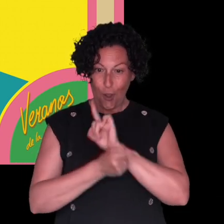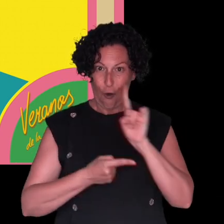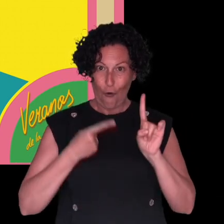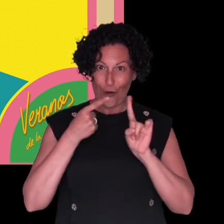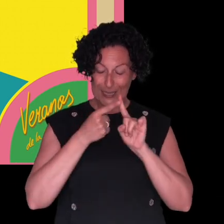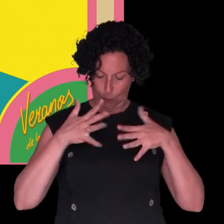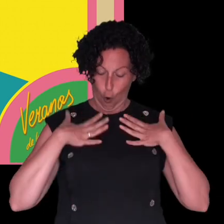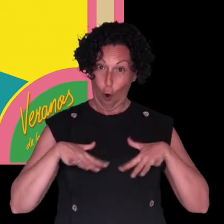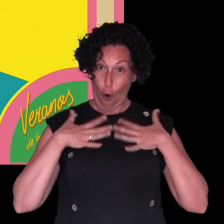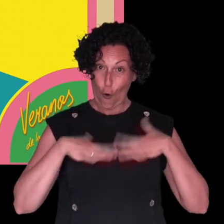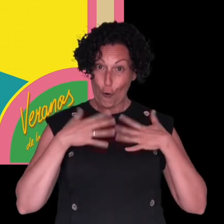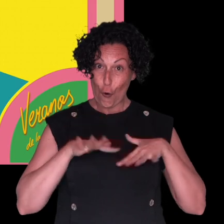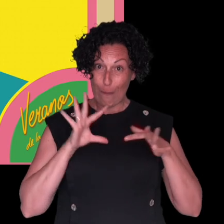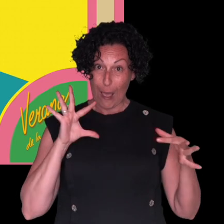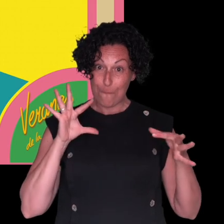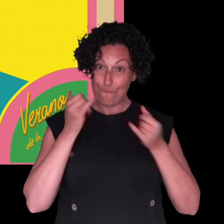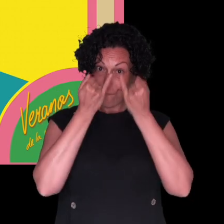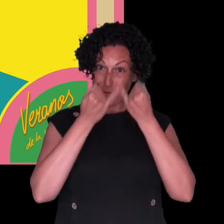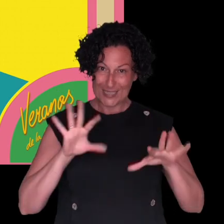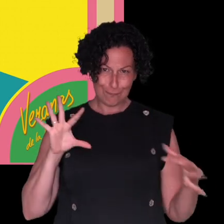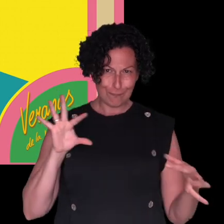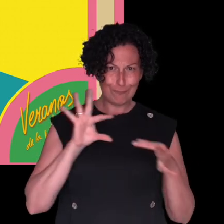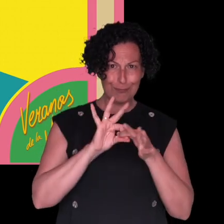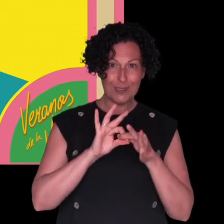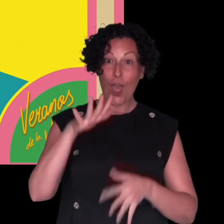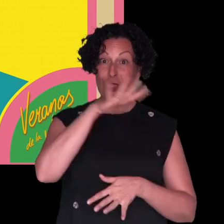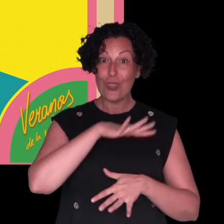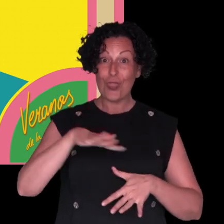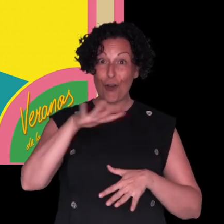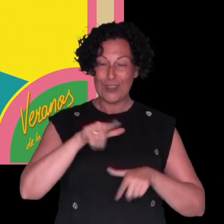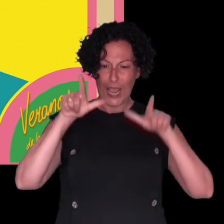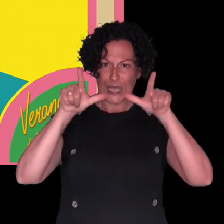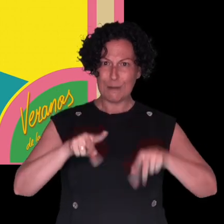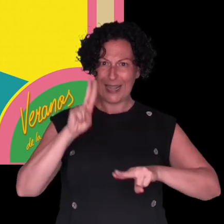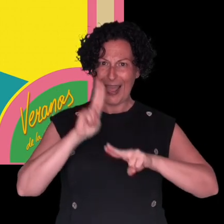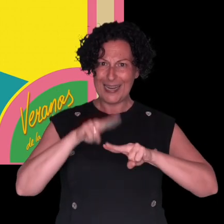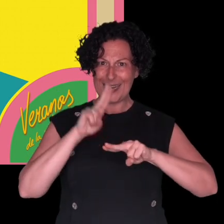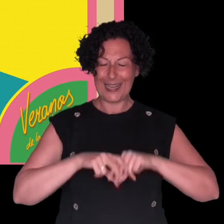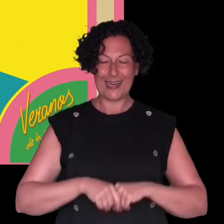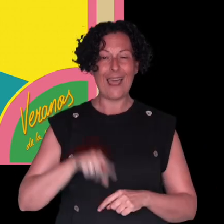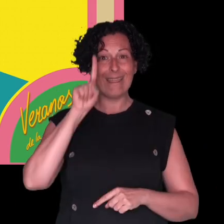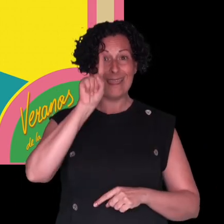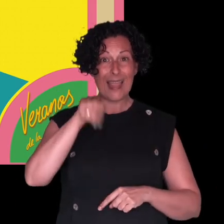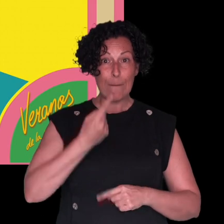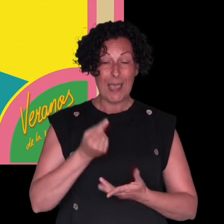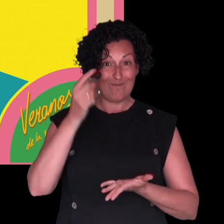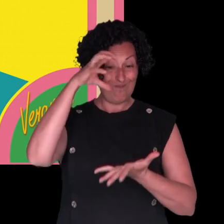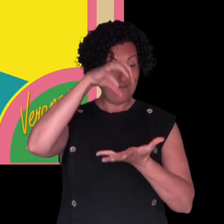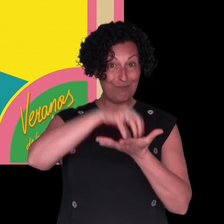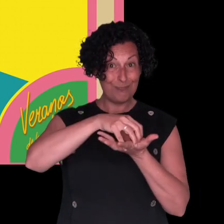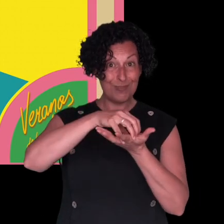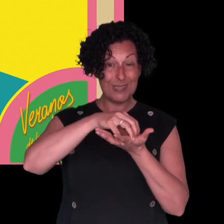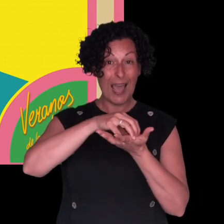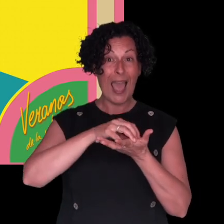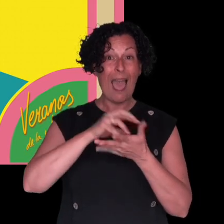customizarte y complementar tu look festivalero en Esplanada Negra. También encontrarás puntos